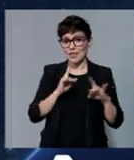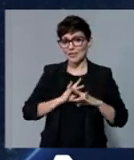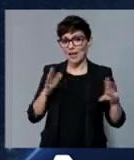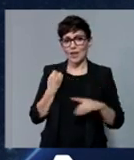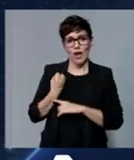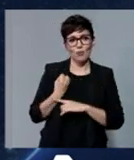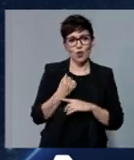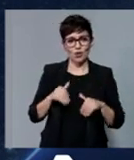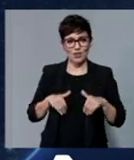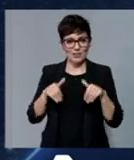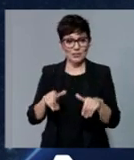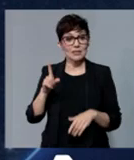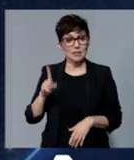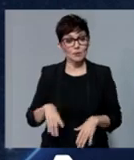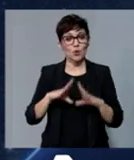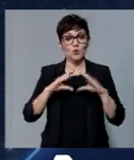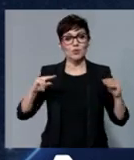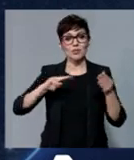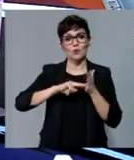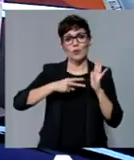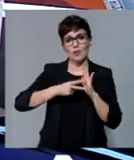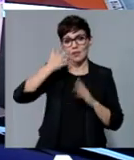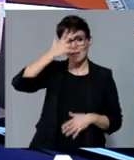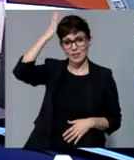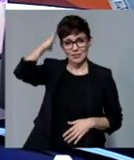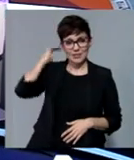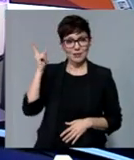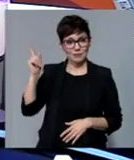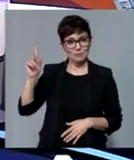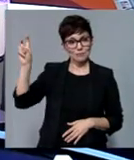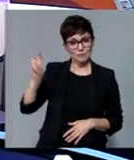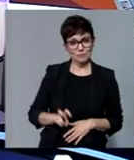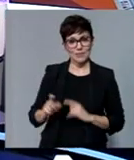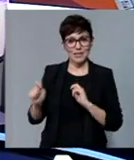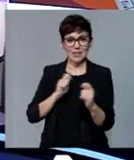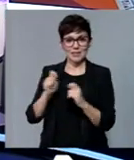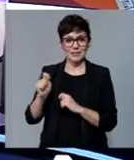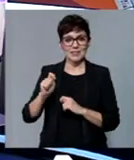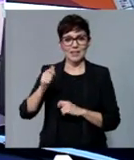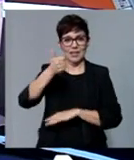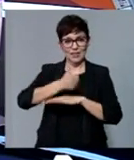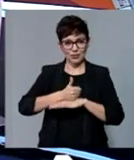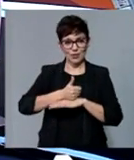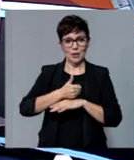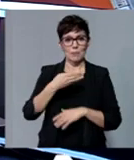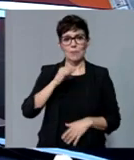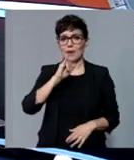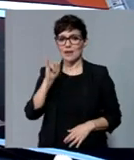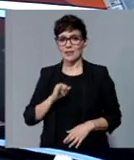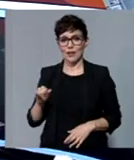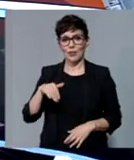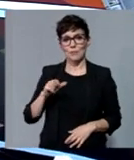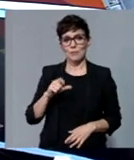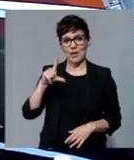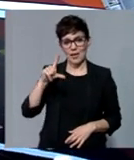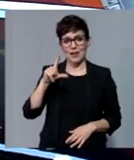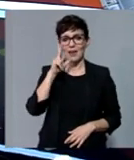esta candidatura, entre ellos la UPCT y esta mañana a estas horas nos acompaña la rectora de la Politécnica, Beatriz Miguel Hernández, ¿qué tal? Buenos días. Muy buenos